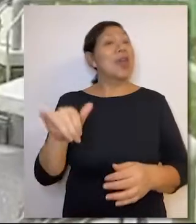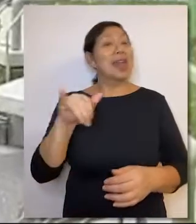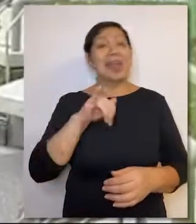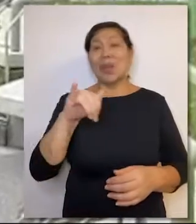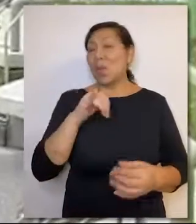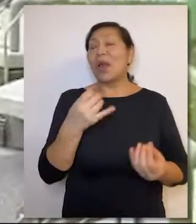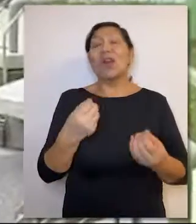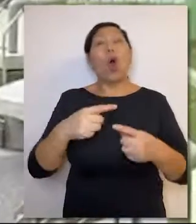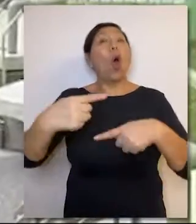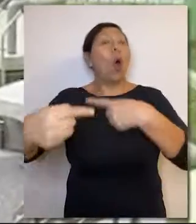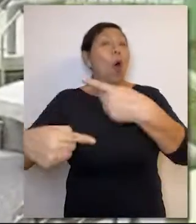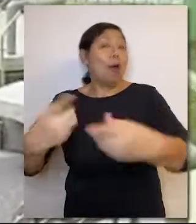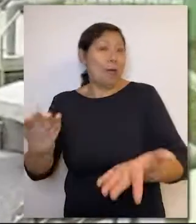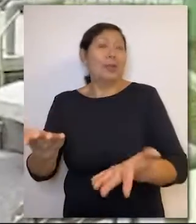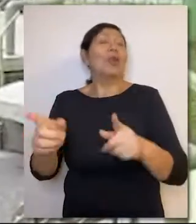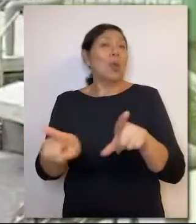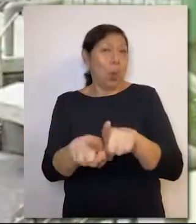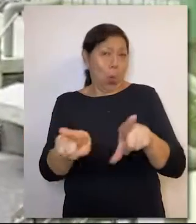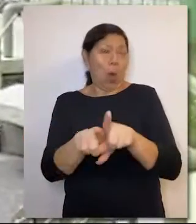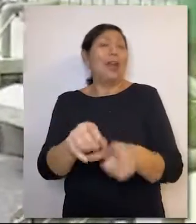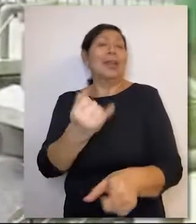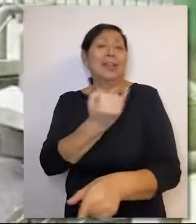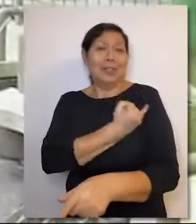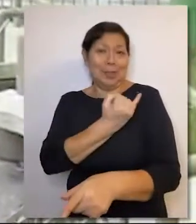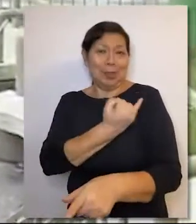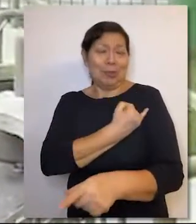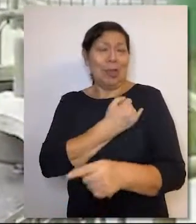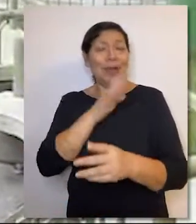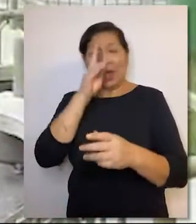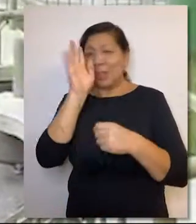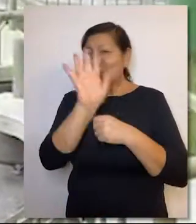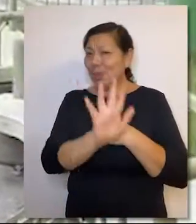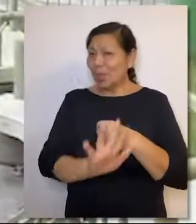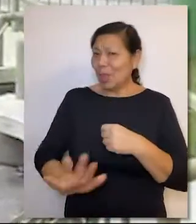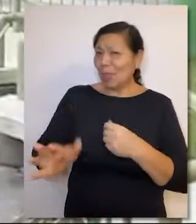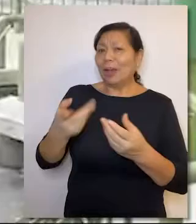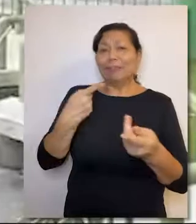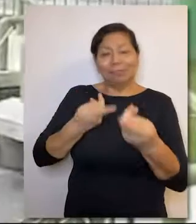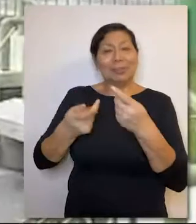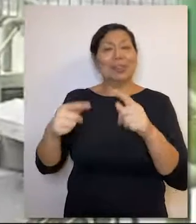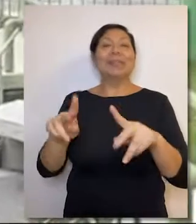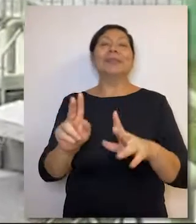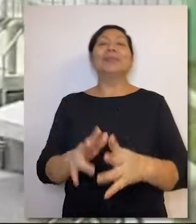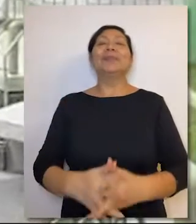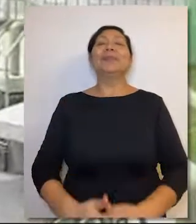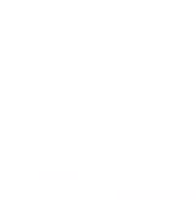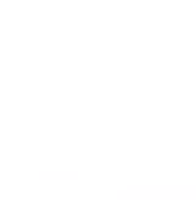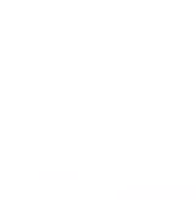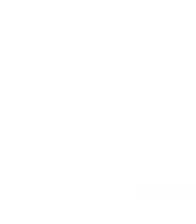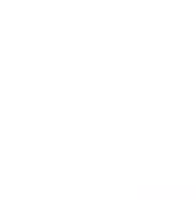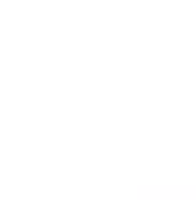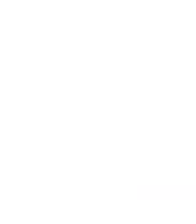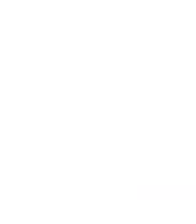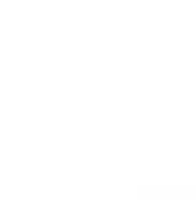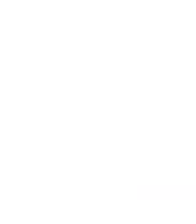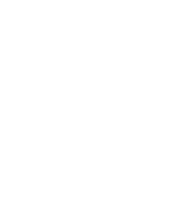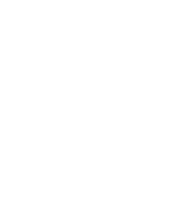Estado. Lo mismo que deberían de replicar otras instituciones a nivel del aparato estatal.